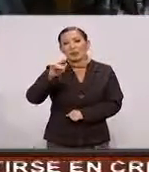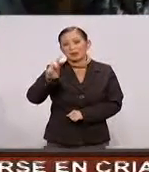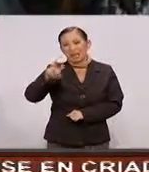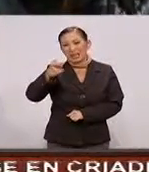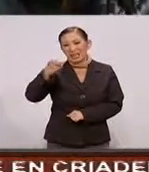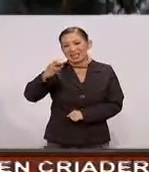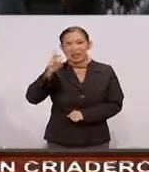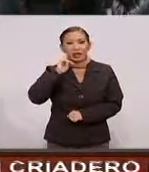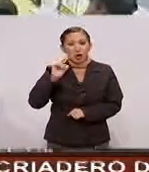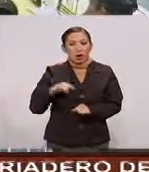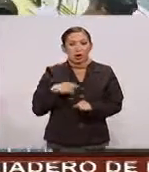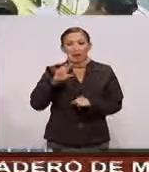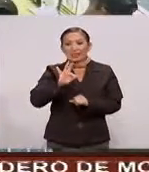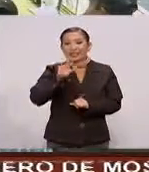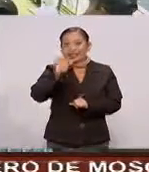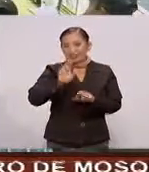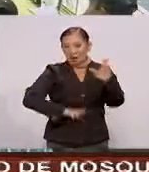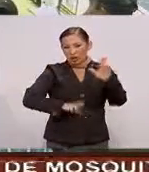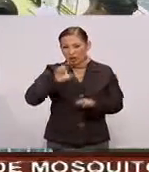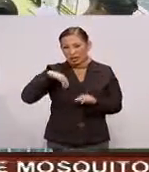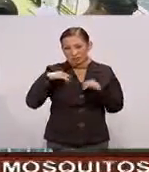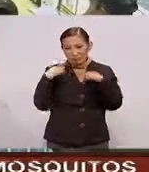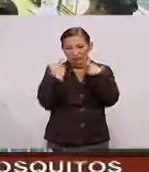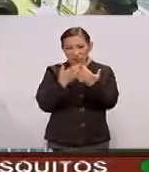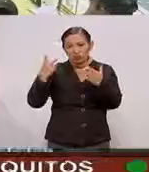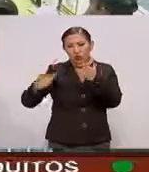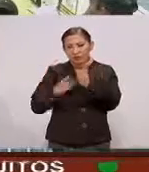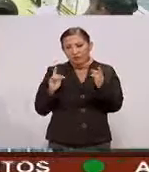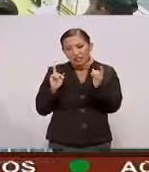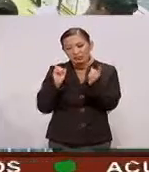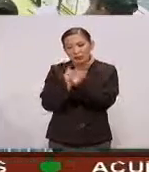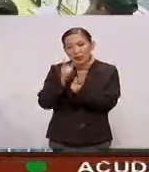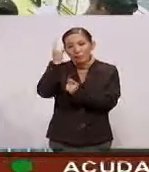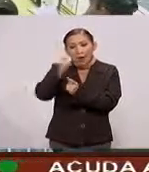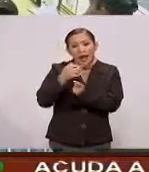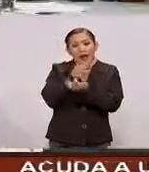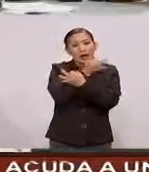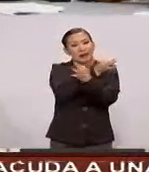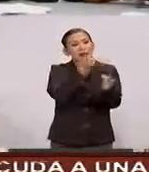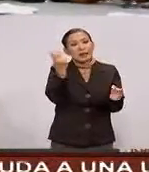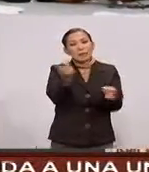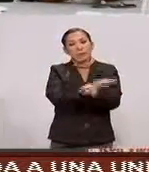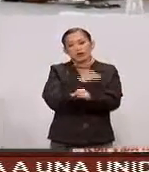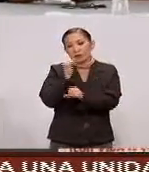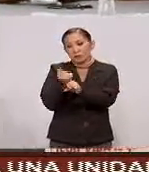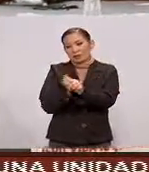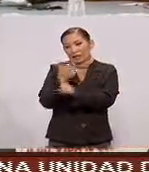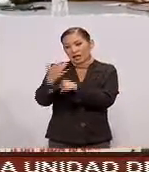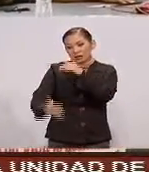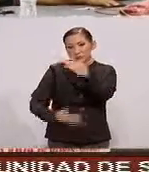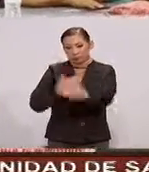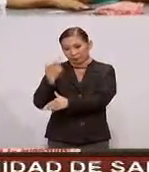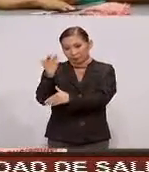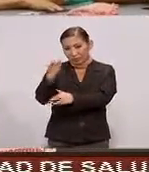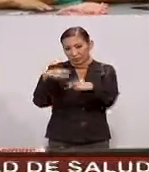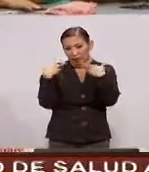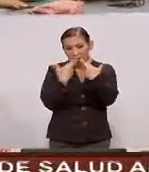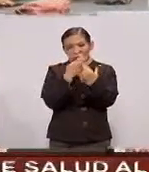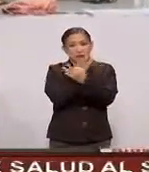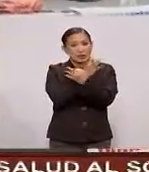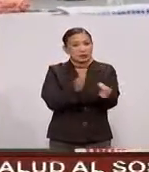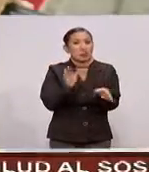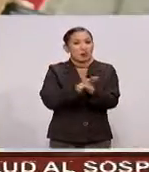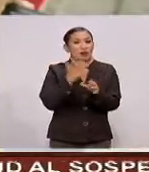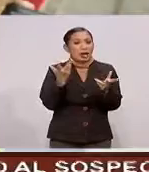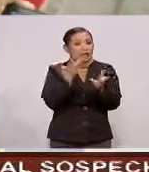Con padres De los 43 Normalistas Desaparecidos De Ayotzinapa Todo ello Para darles a conocer Los avances De la investigación En el encuentro Se informó